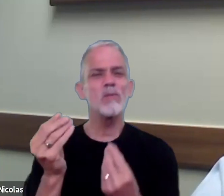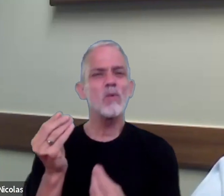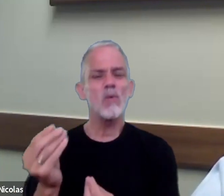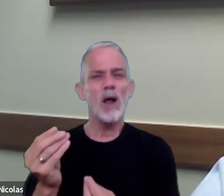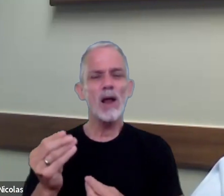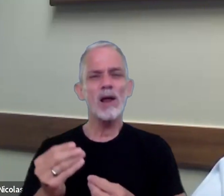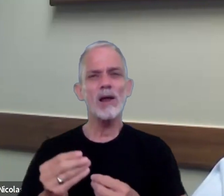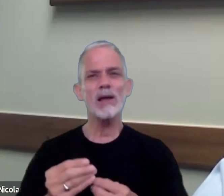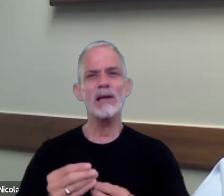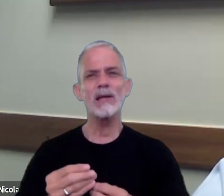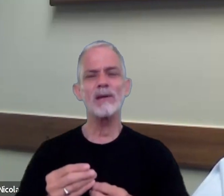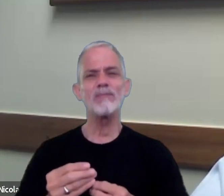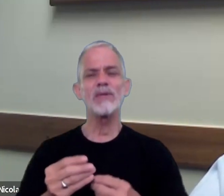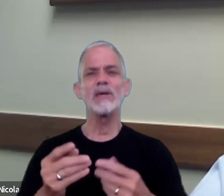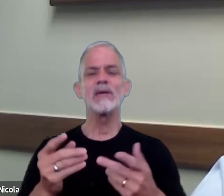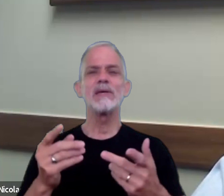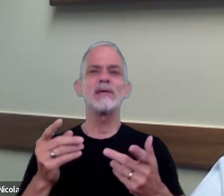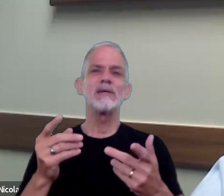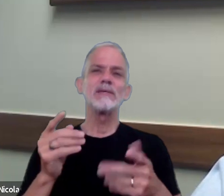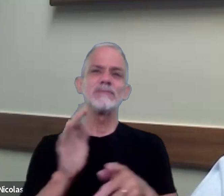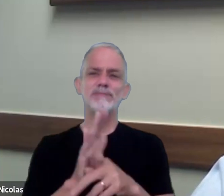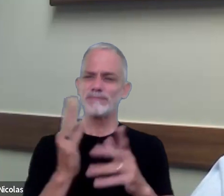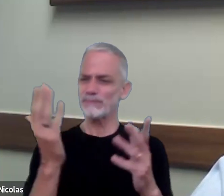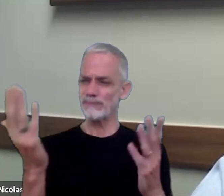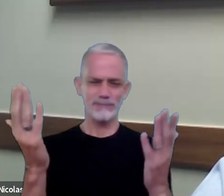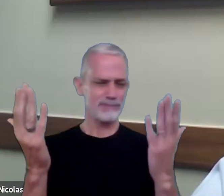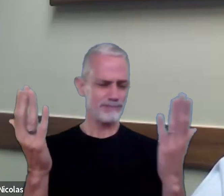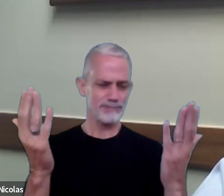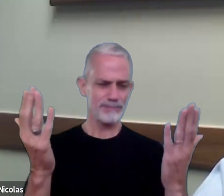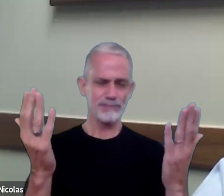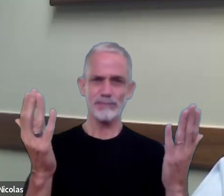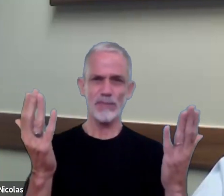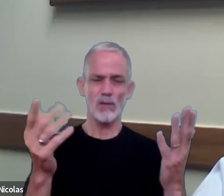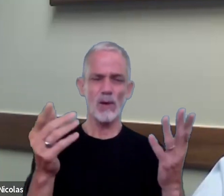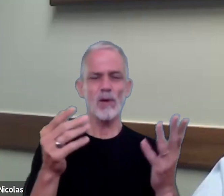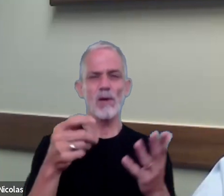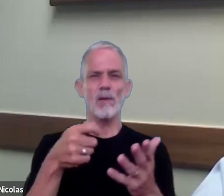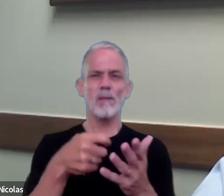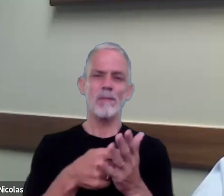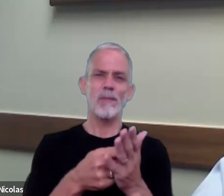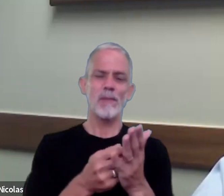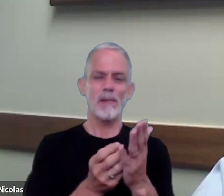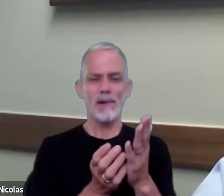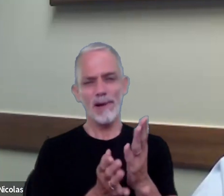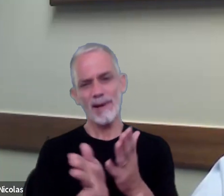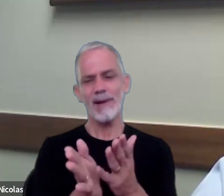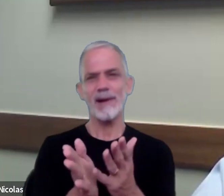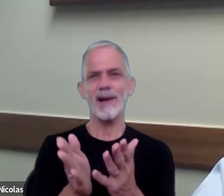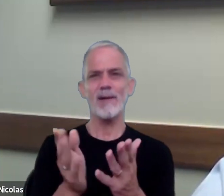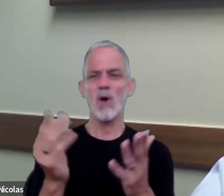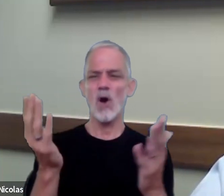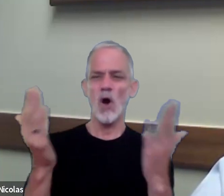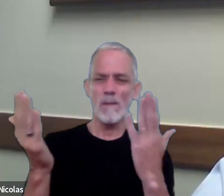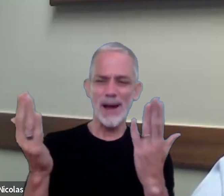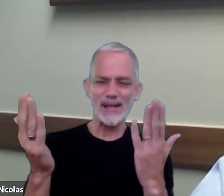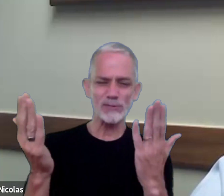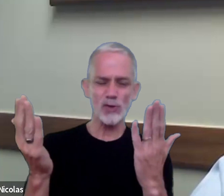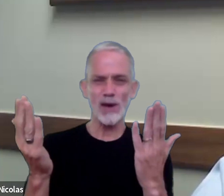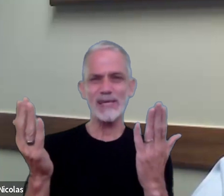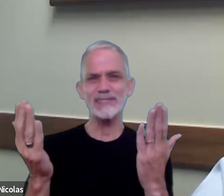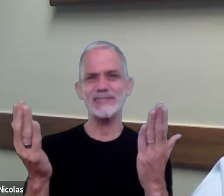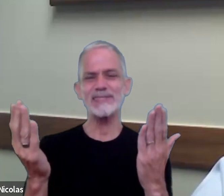neutralizar desvíos de comparación que puedan existir entre